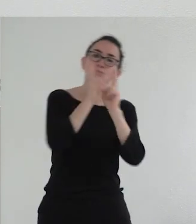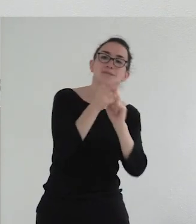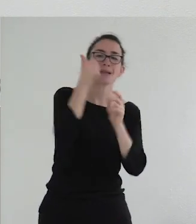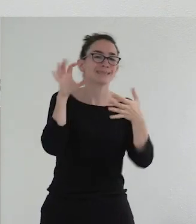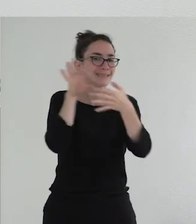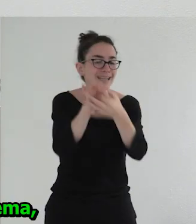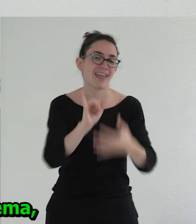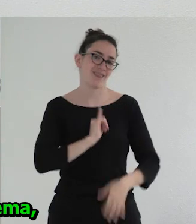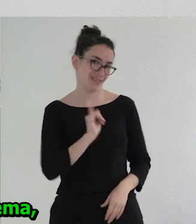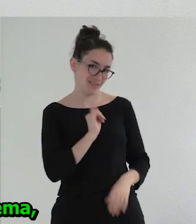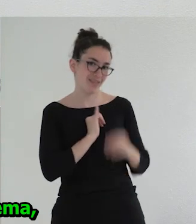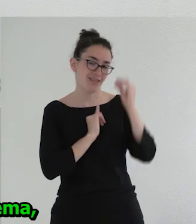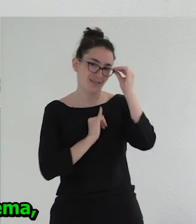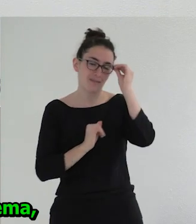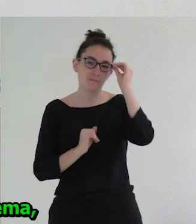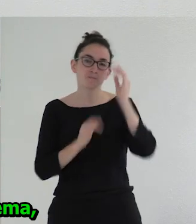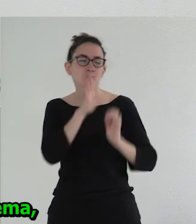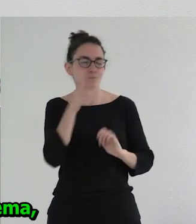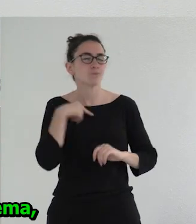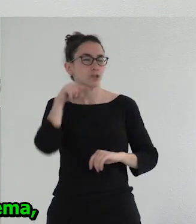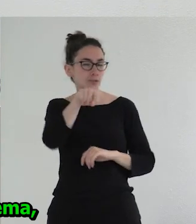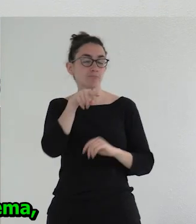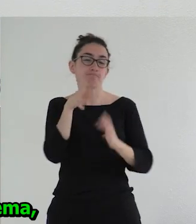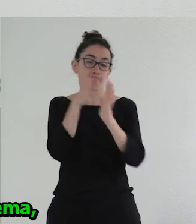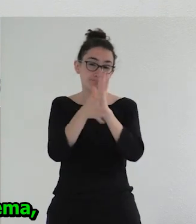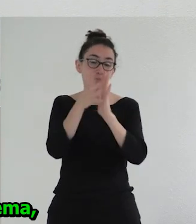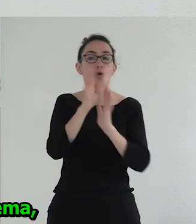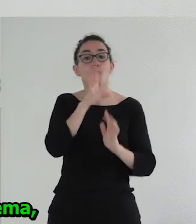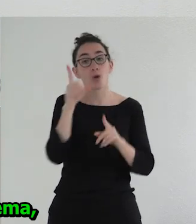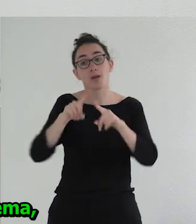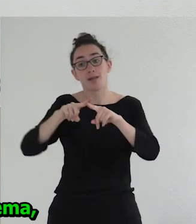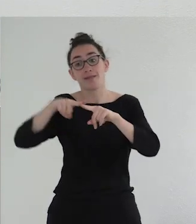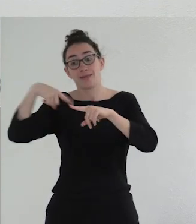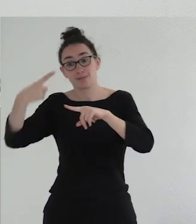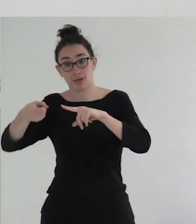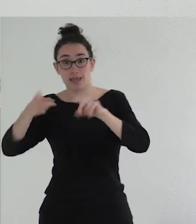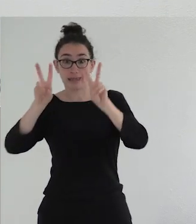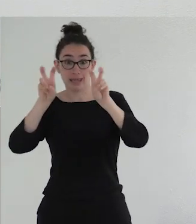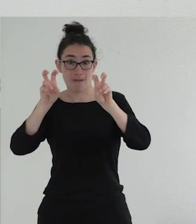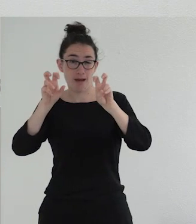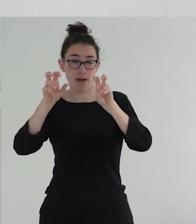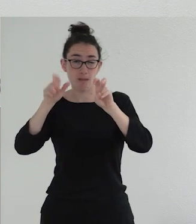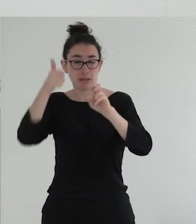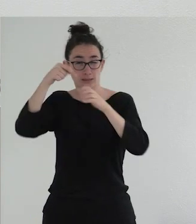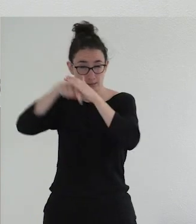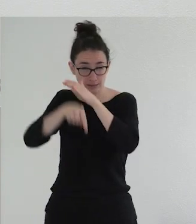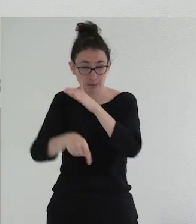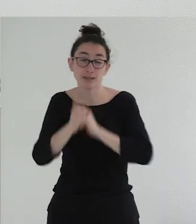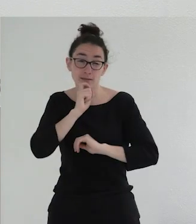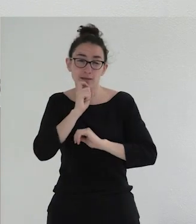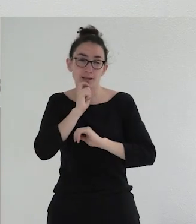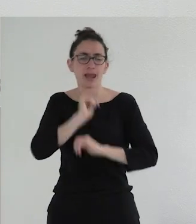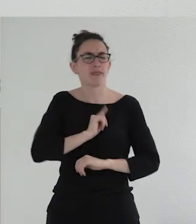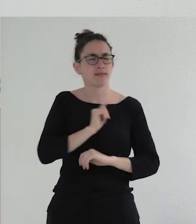a la identidad. Esto lo digo para colocar, y en primer lugar, que luego cuando vayamos a complejizar este tema, acordémonos de que la identidad es un terreno muy vago.